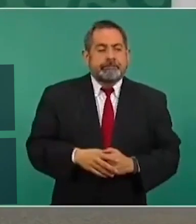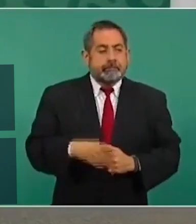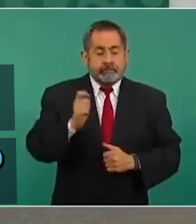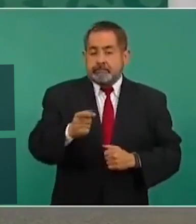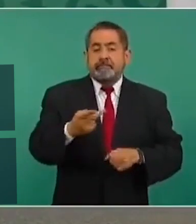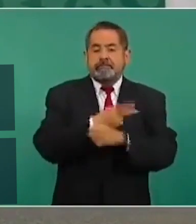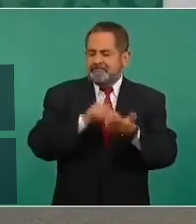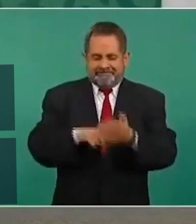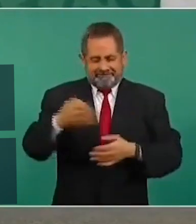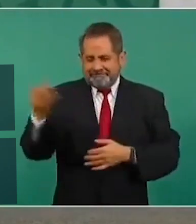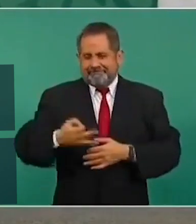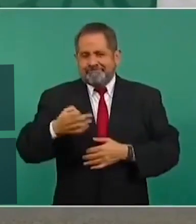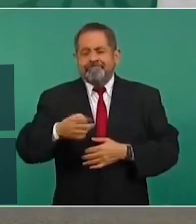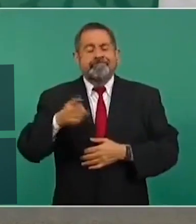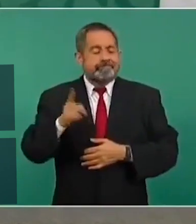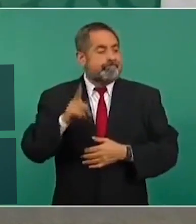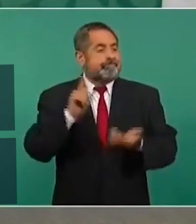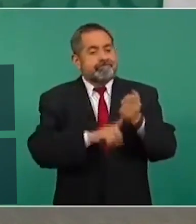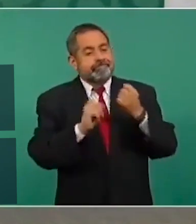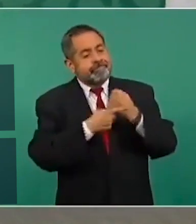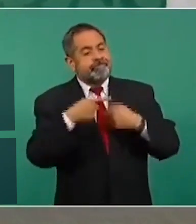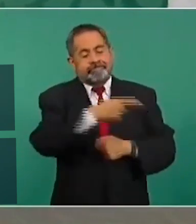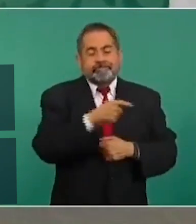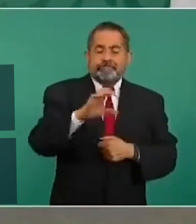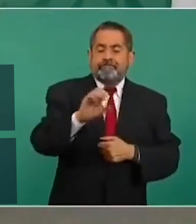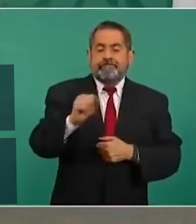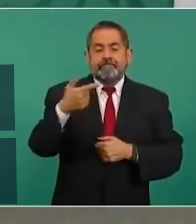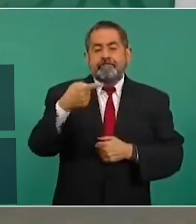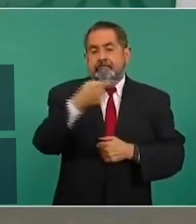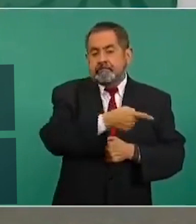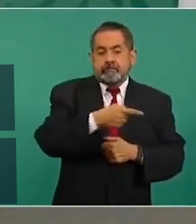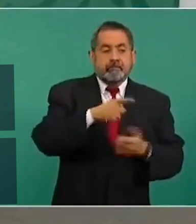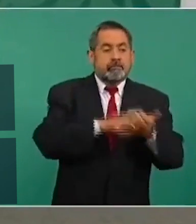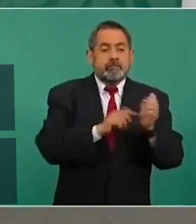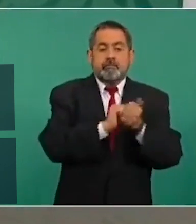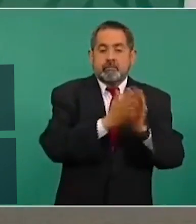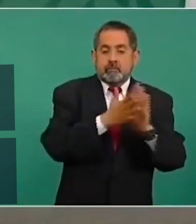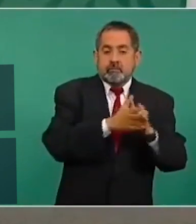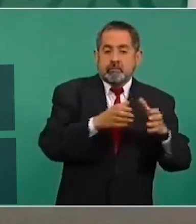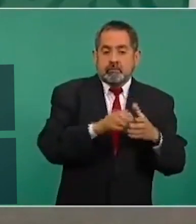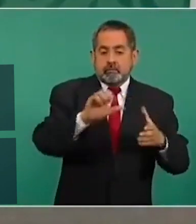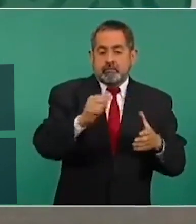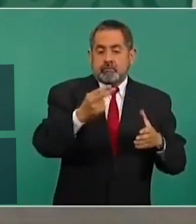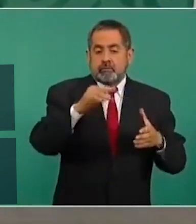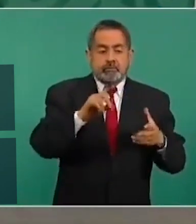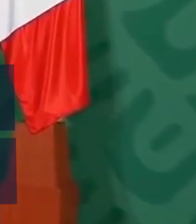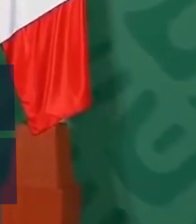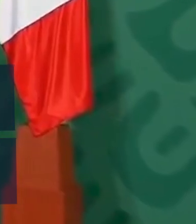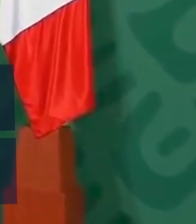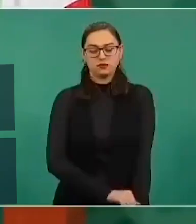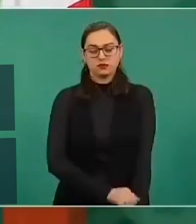Y en efecto, fue Salinas, Ahumada, ve a Salinas y ve a Diego,